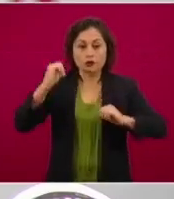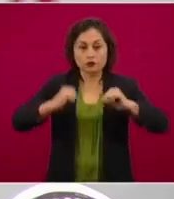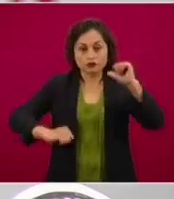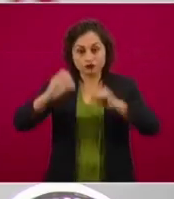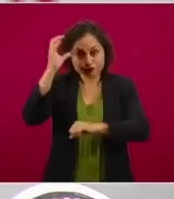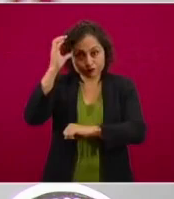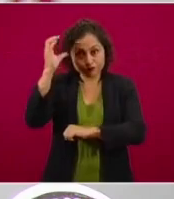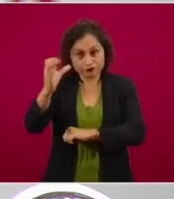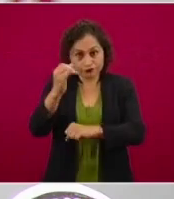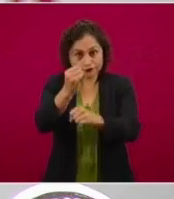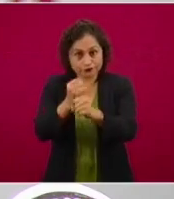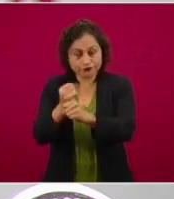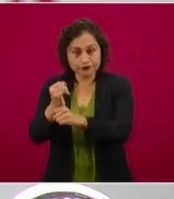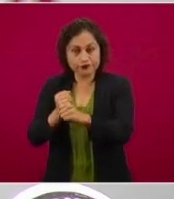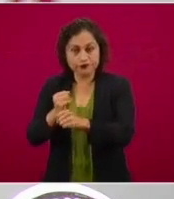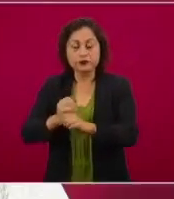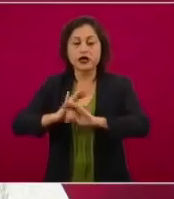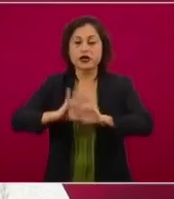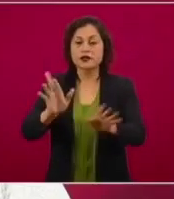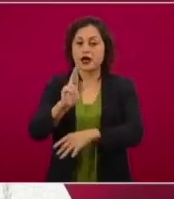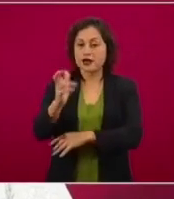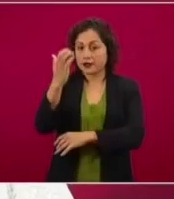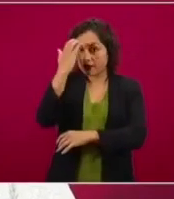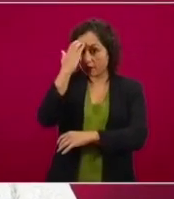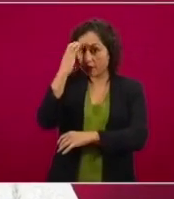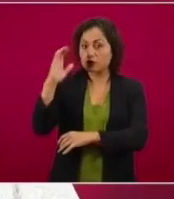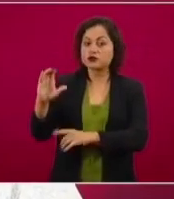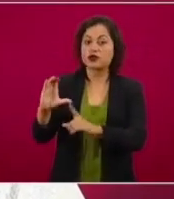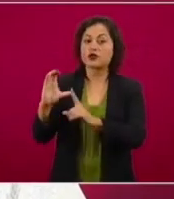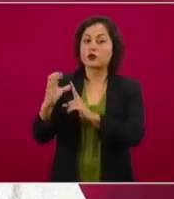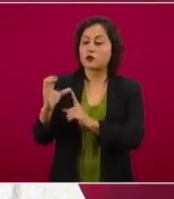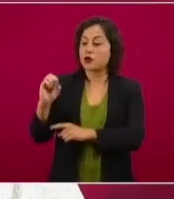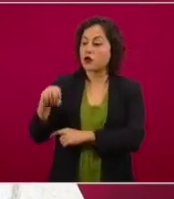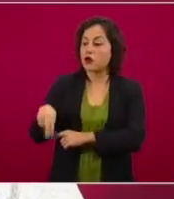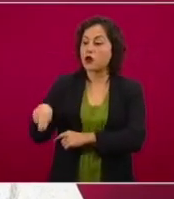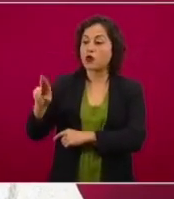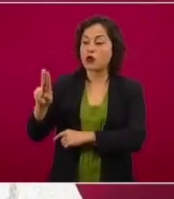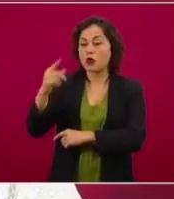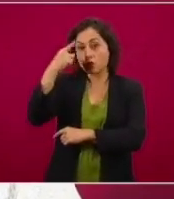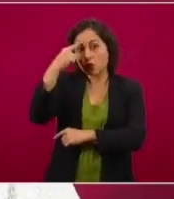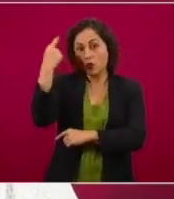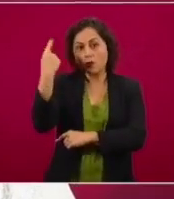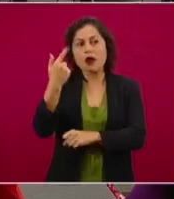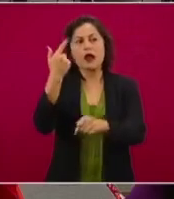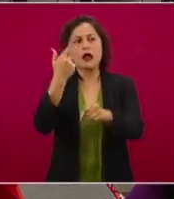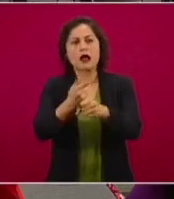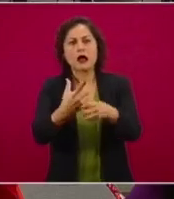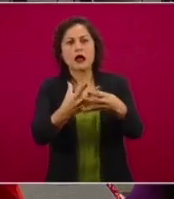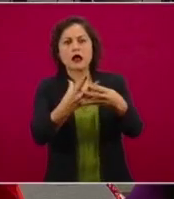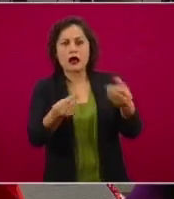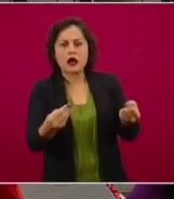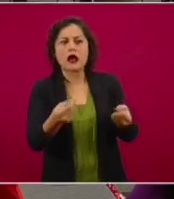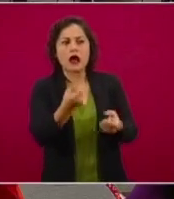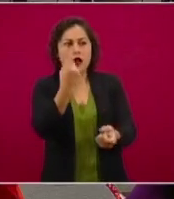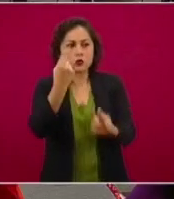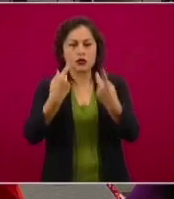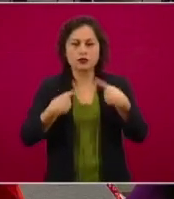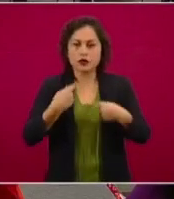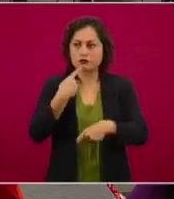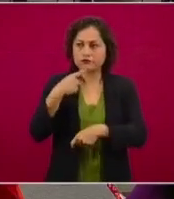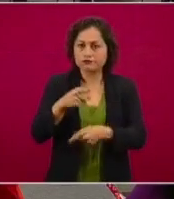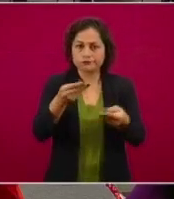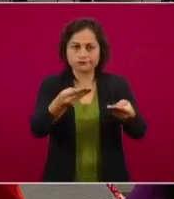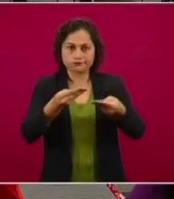reconocido la competencia del Comité de Naciones Unidas contra las desapariciones forzadas para conocer de peticiones individuales. Se ha